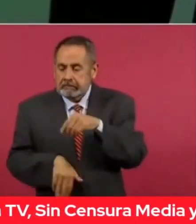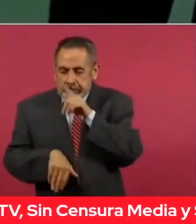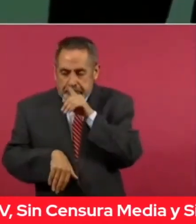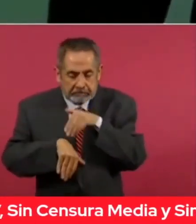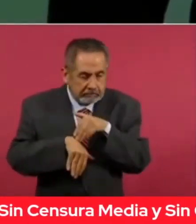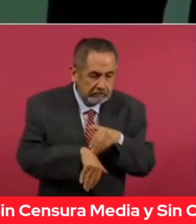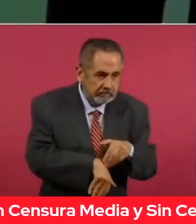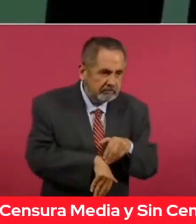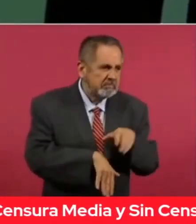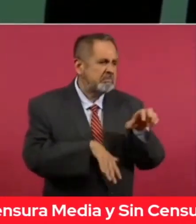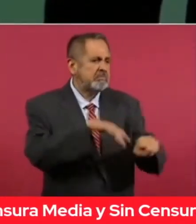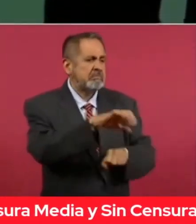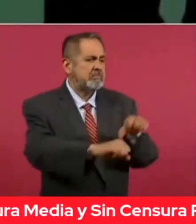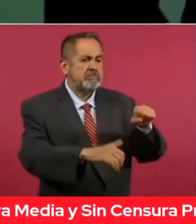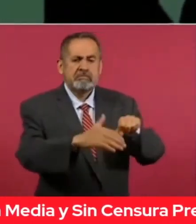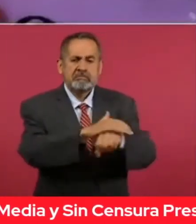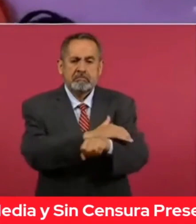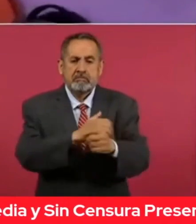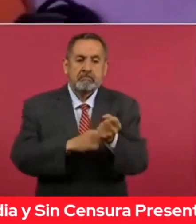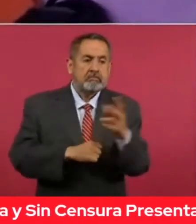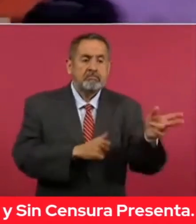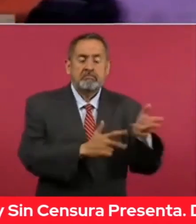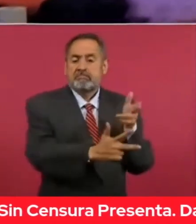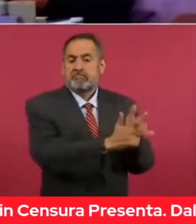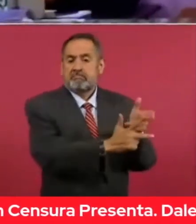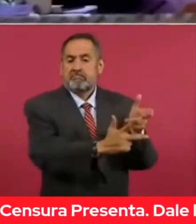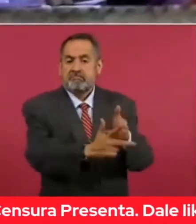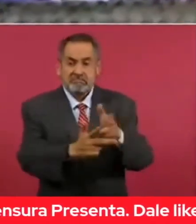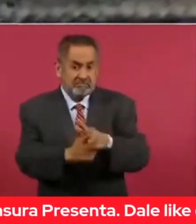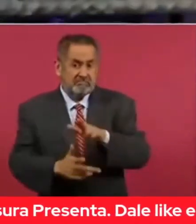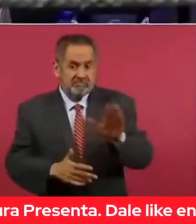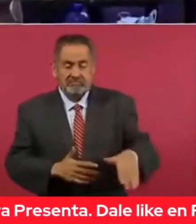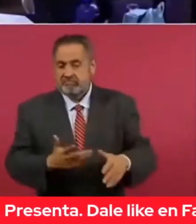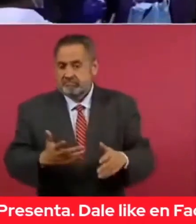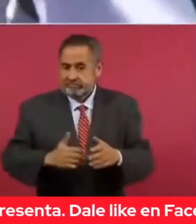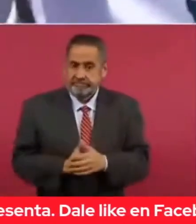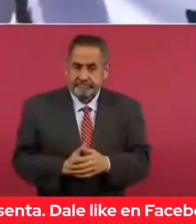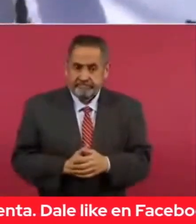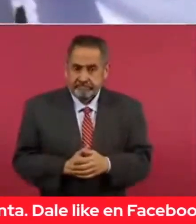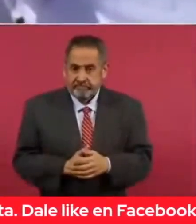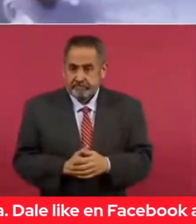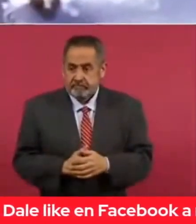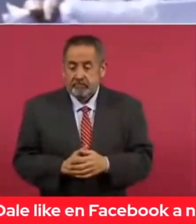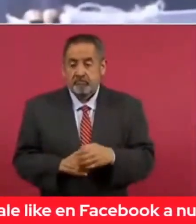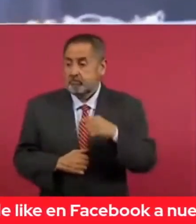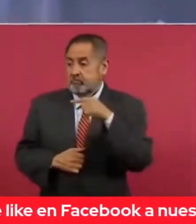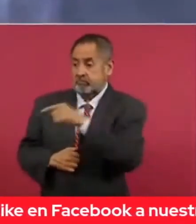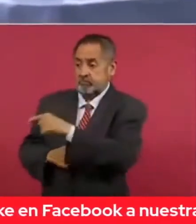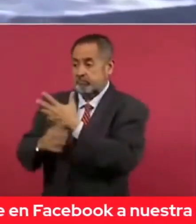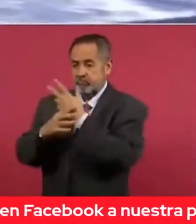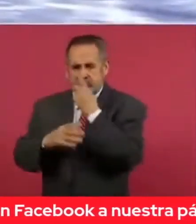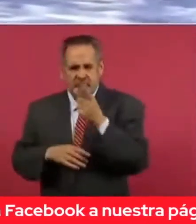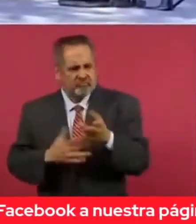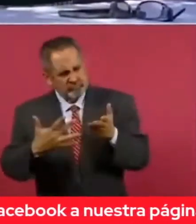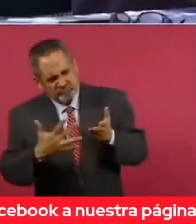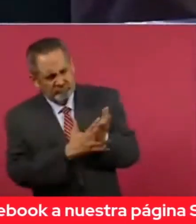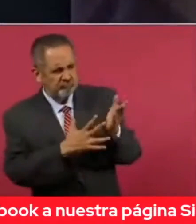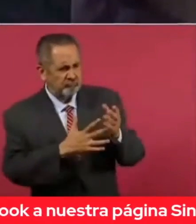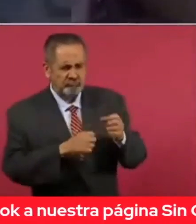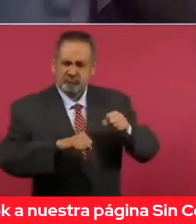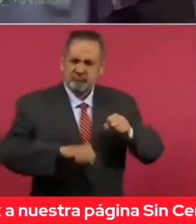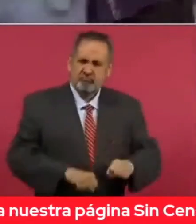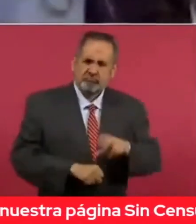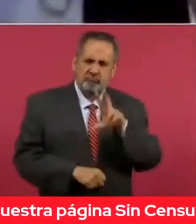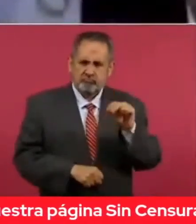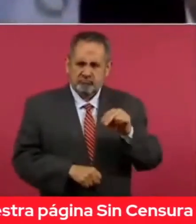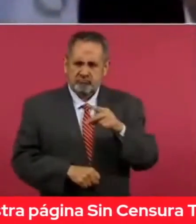presos y asesinados. Y hay que intervenir, no es autoritarismo, es